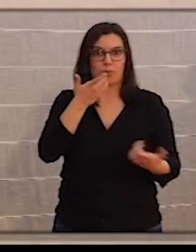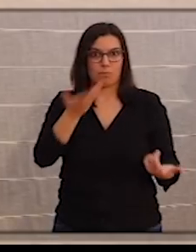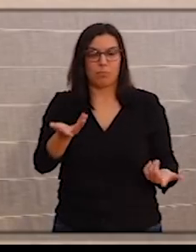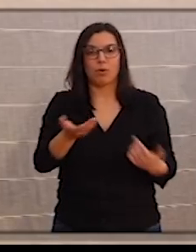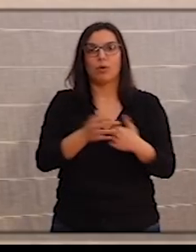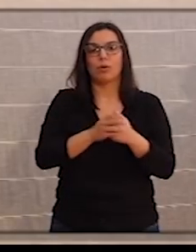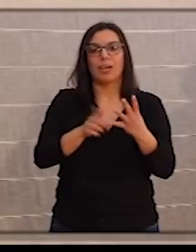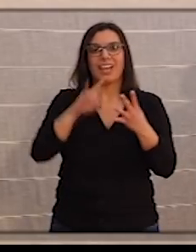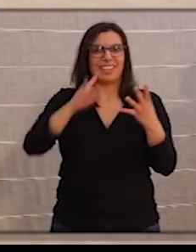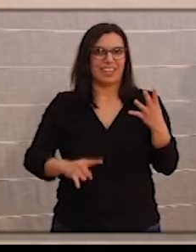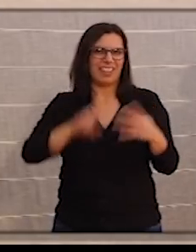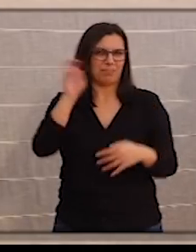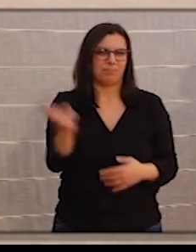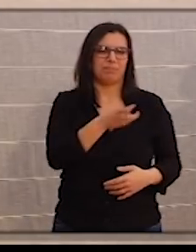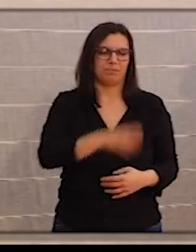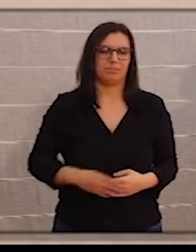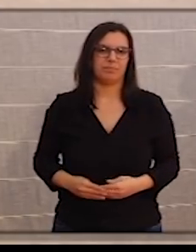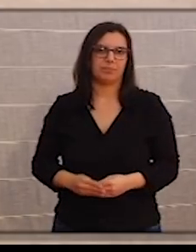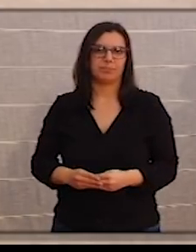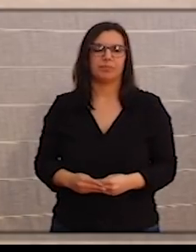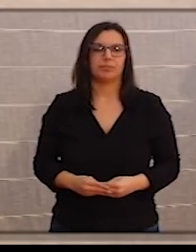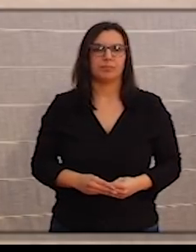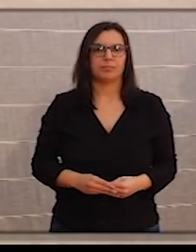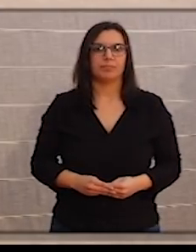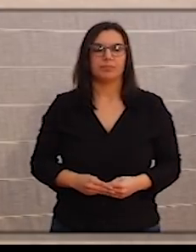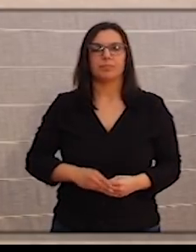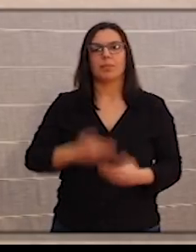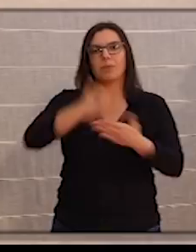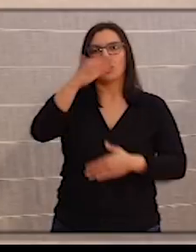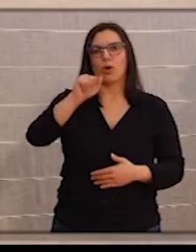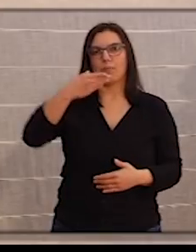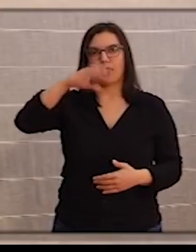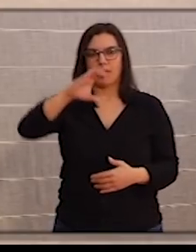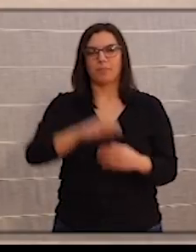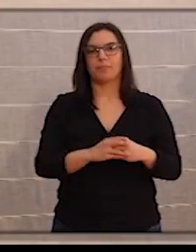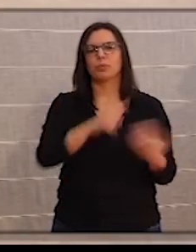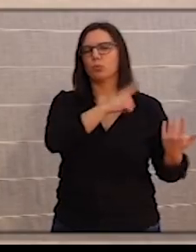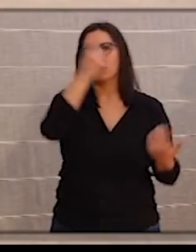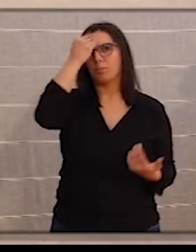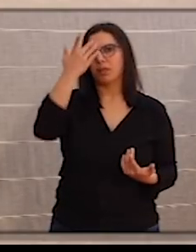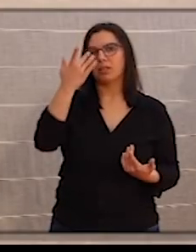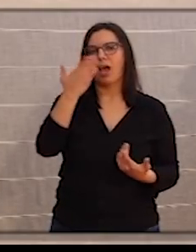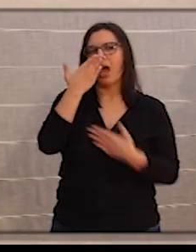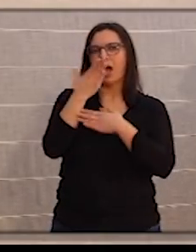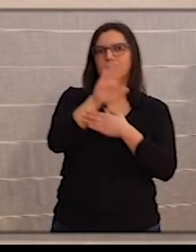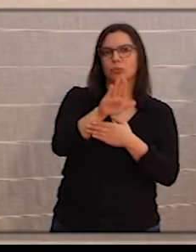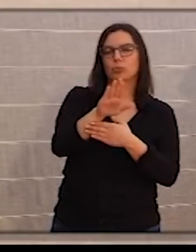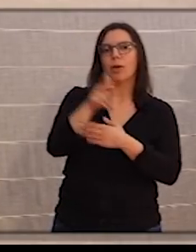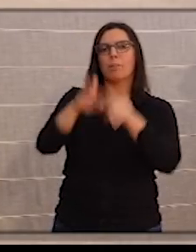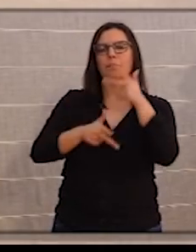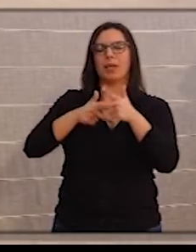de electricidad, etc. Montse Serrador, ABC. ¿Qué le parece la actitud de Torra y Urcullu?